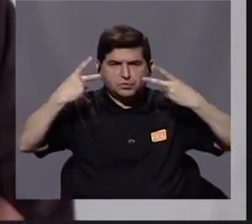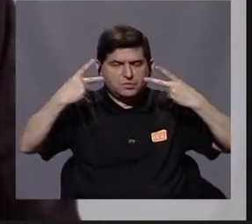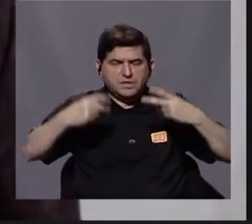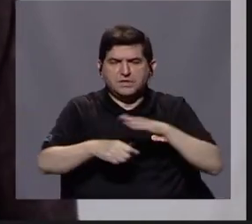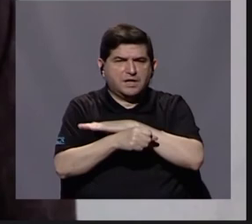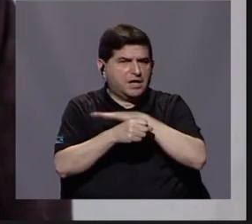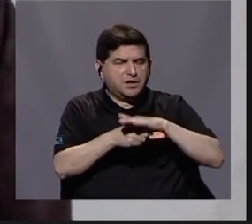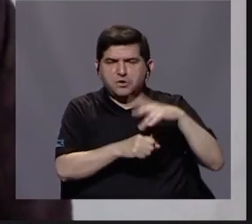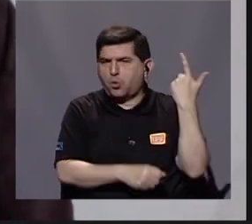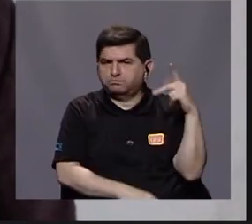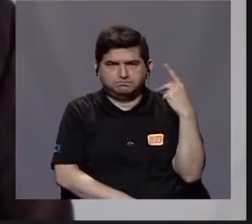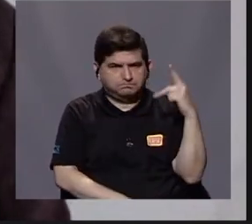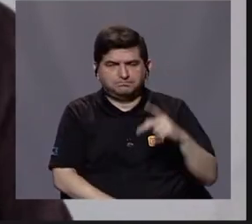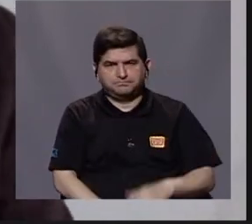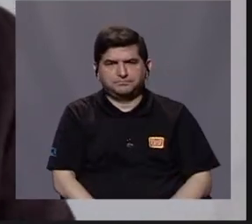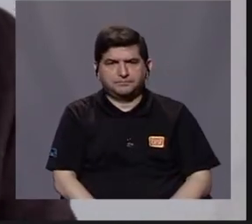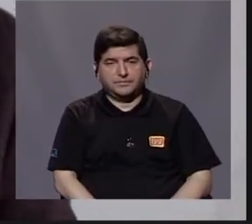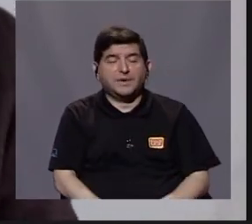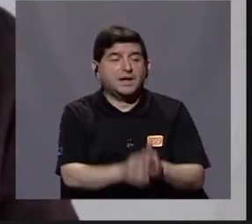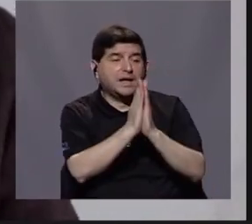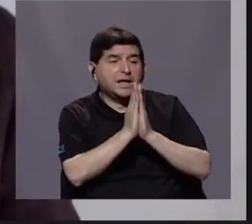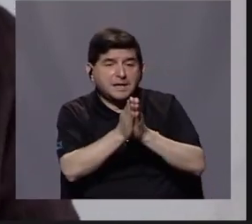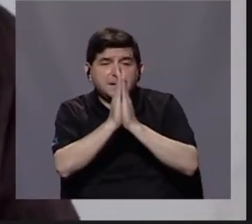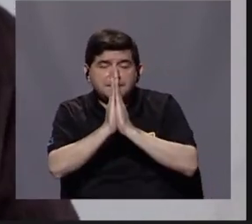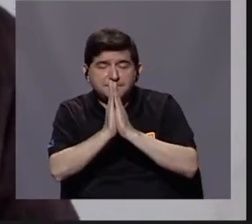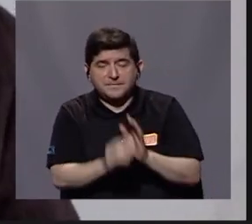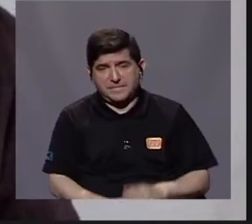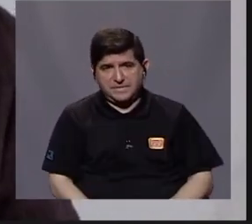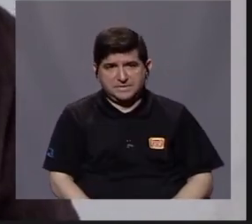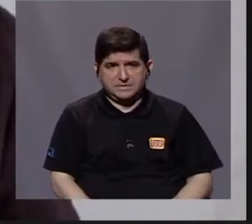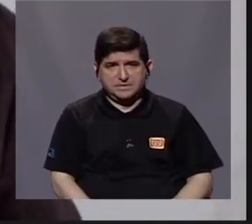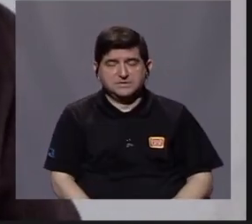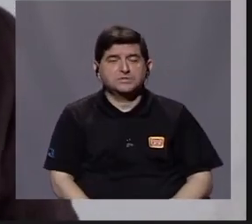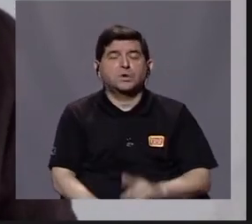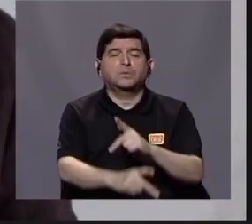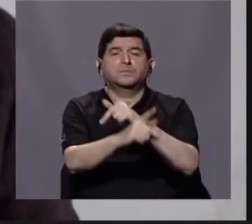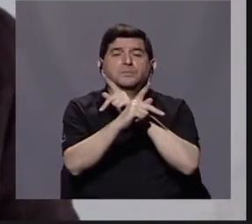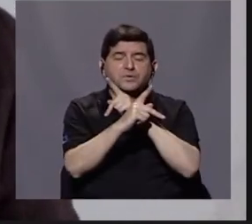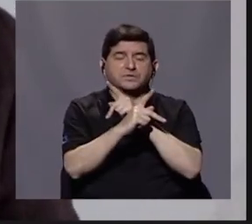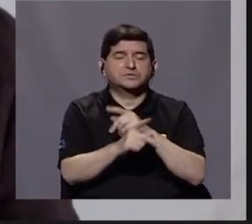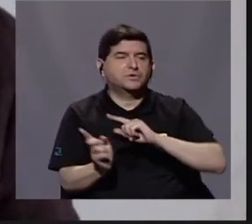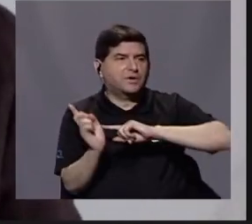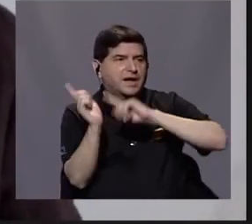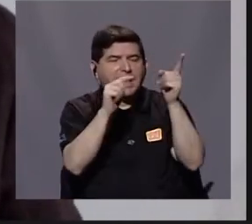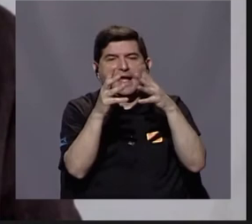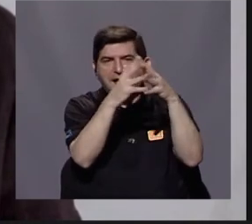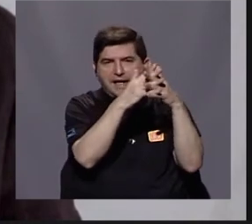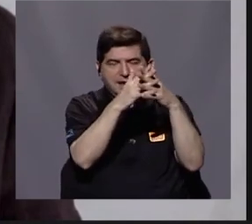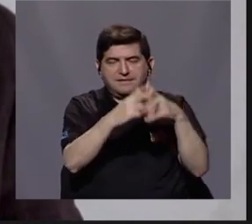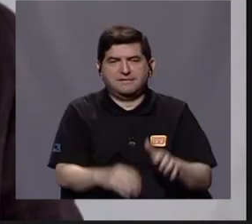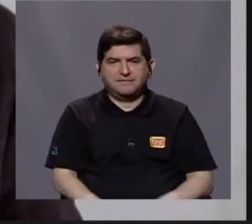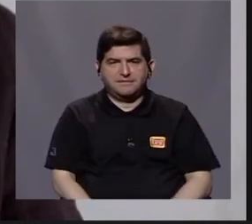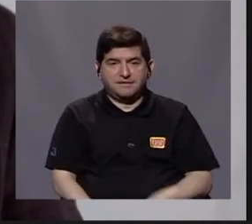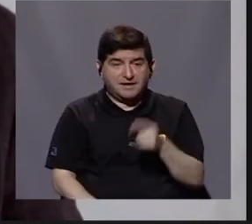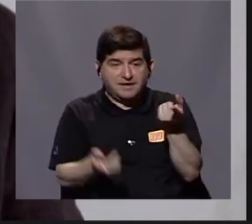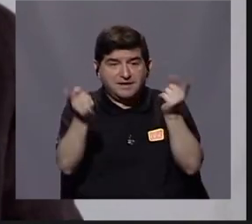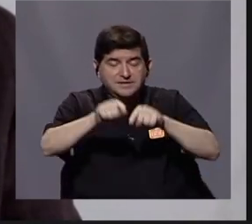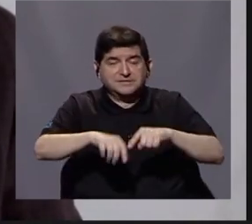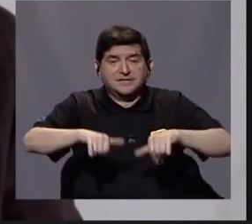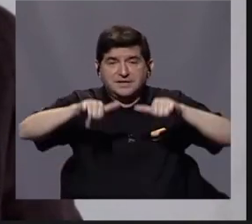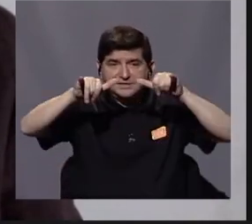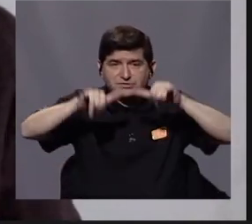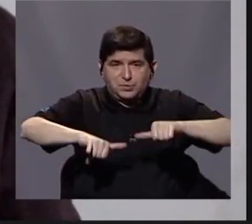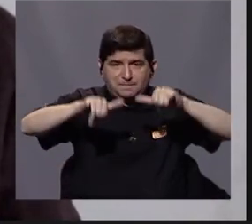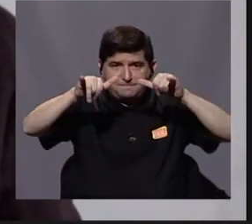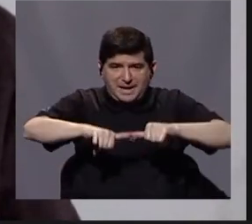totalmente peligro. Y la solicitud que hacen de refugio hacia los Estados Unidos tenían que mantenerse